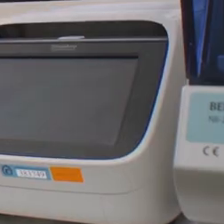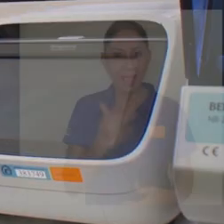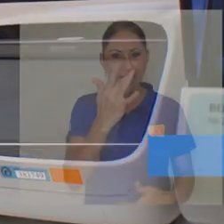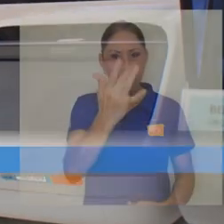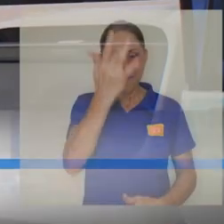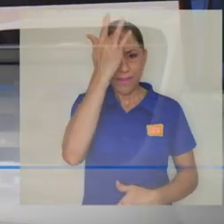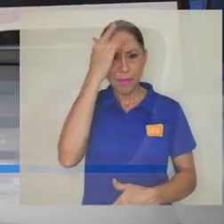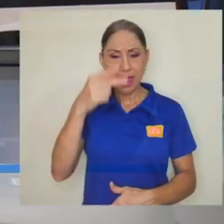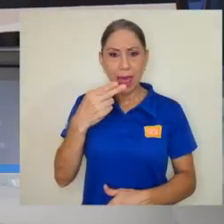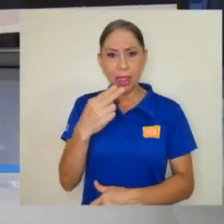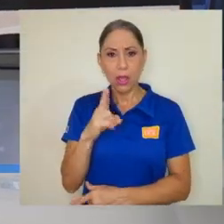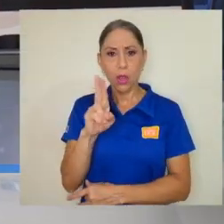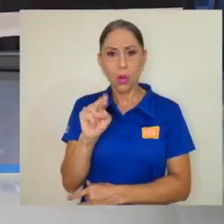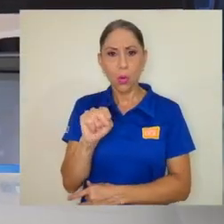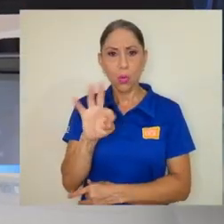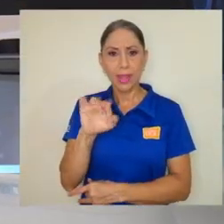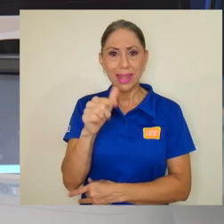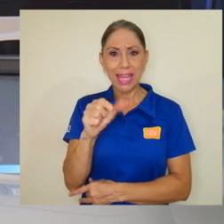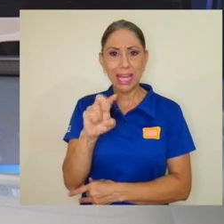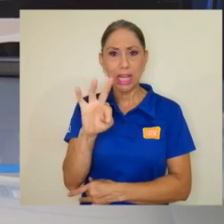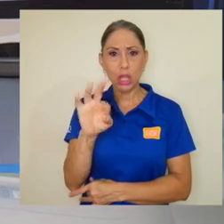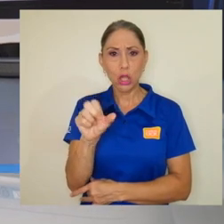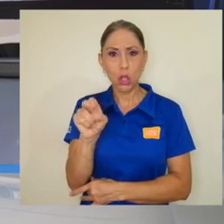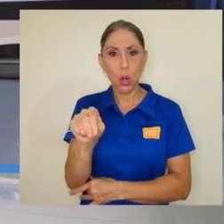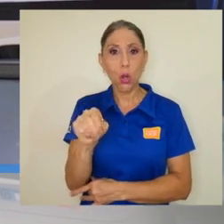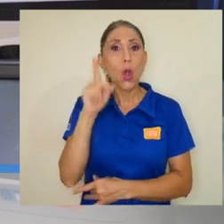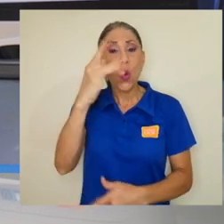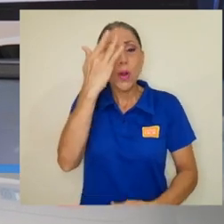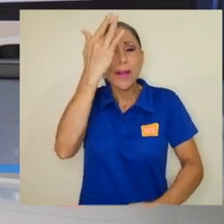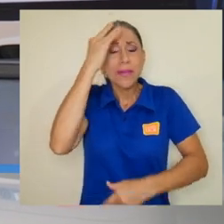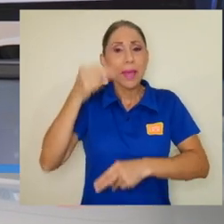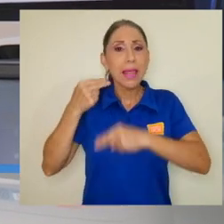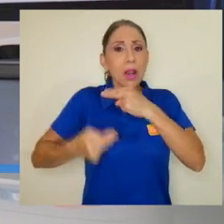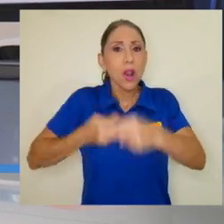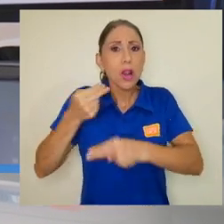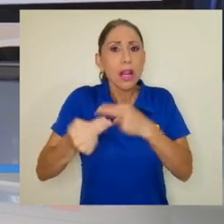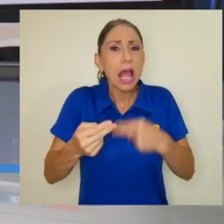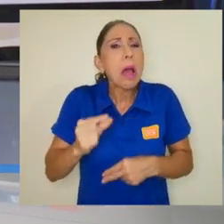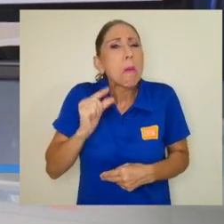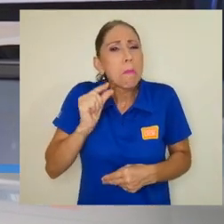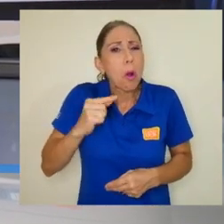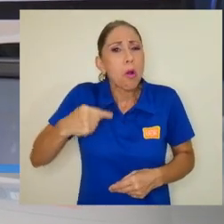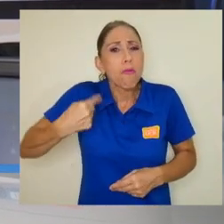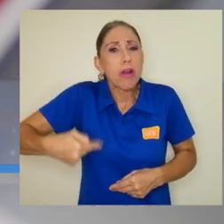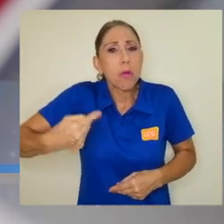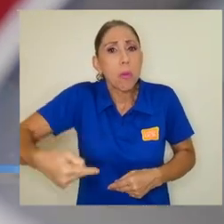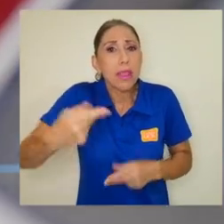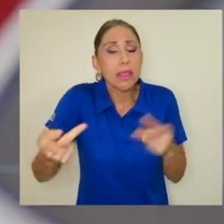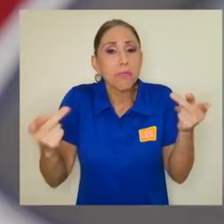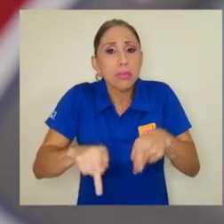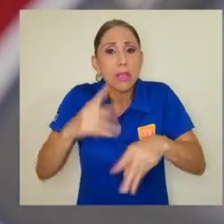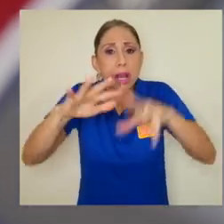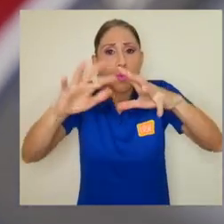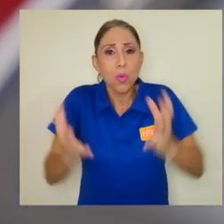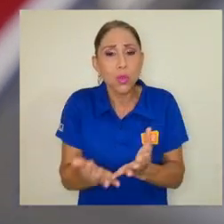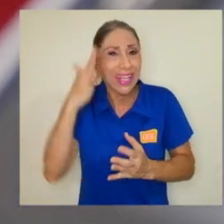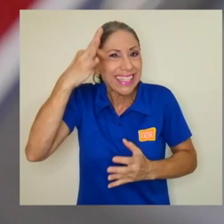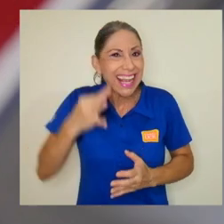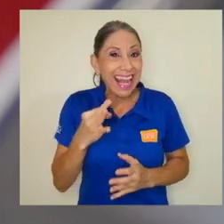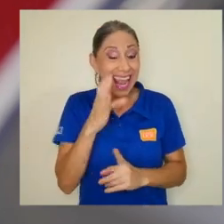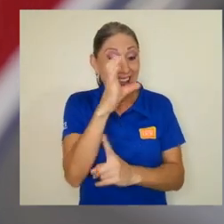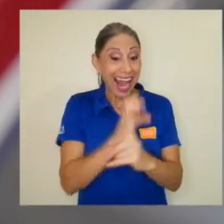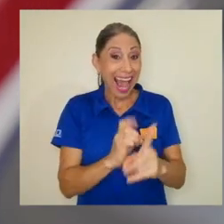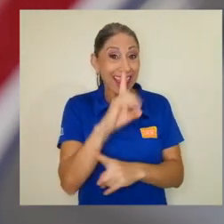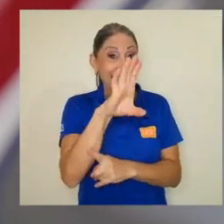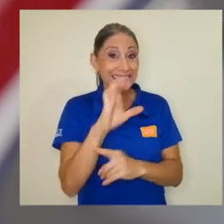La enfermedad de Huntington es uno de los padecimientos hereditarios más poco frecuentes del mundo. Se estima que por cada 100